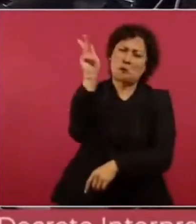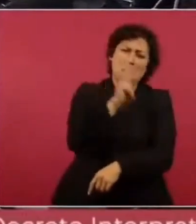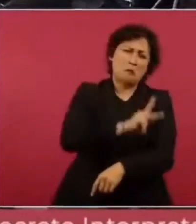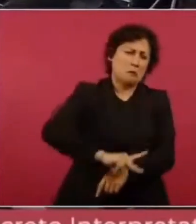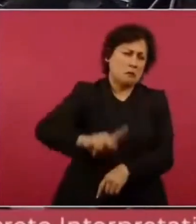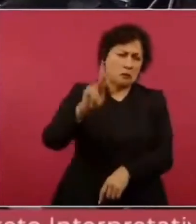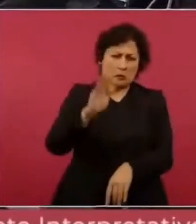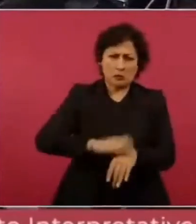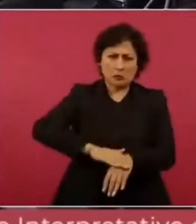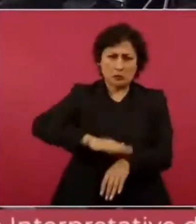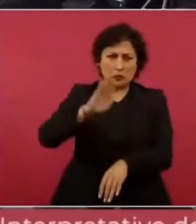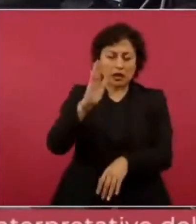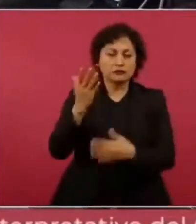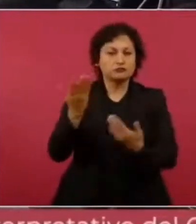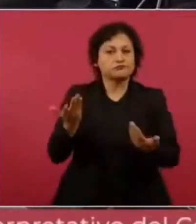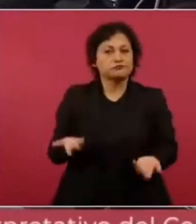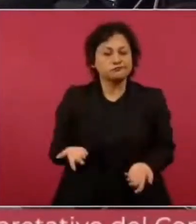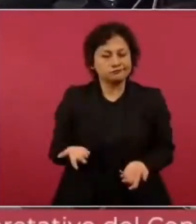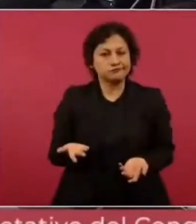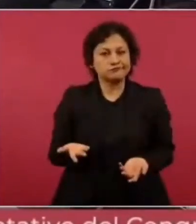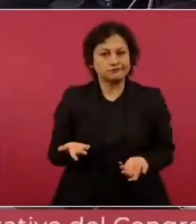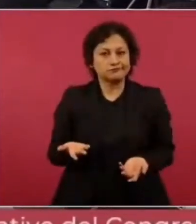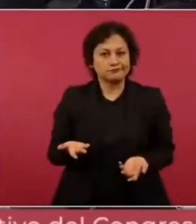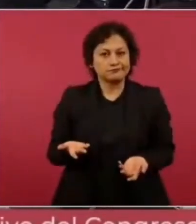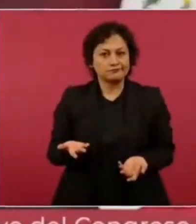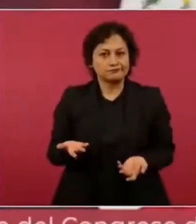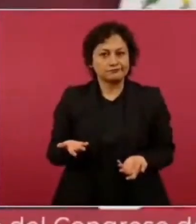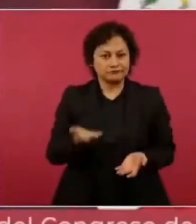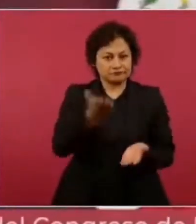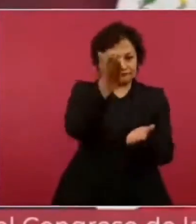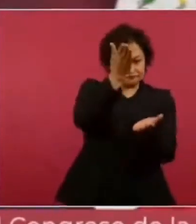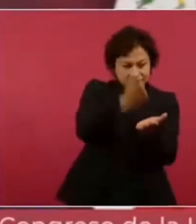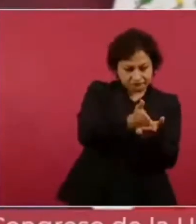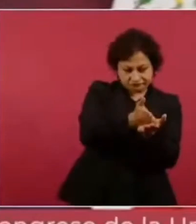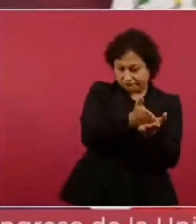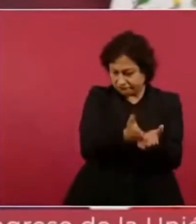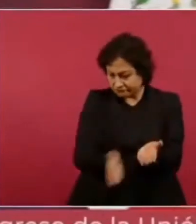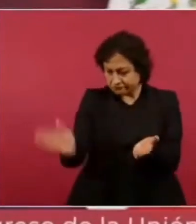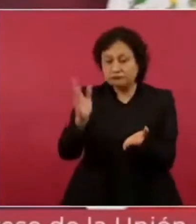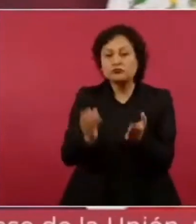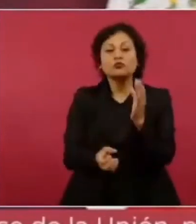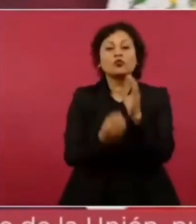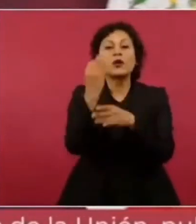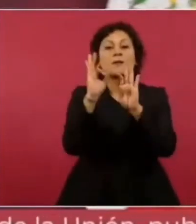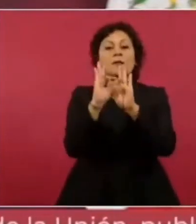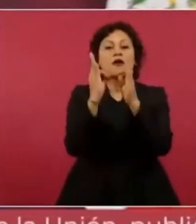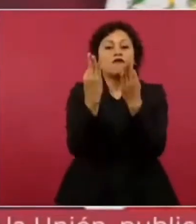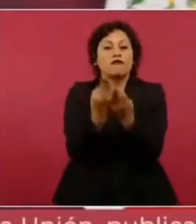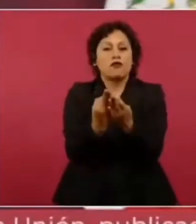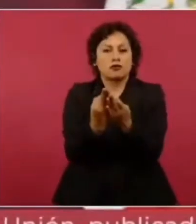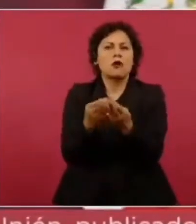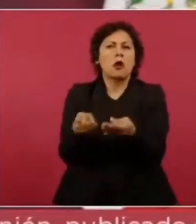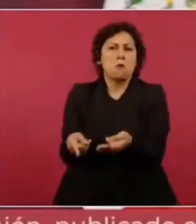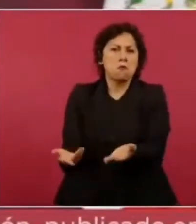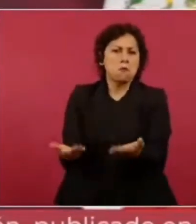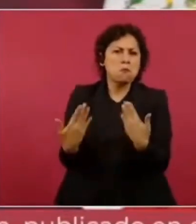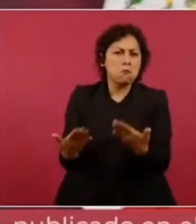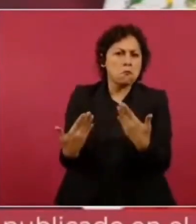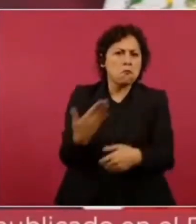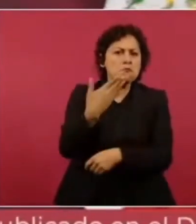entonces si ha funcionado la estrategia y por eso